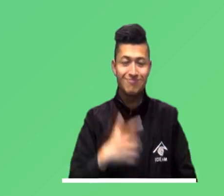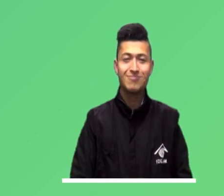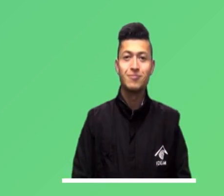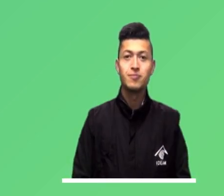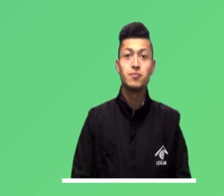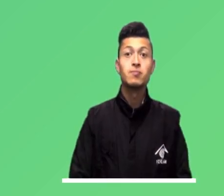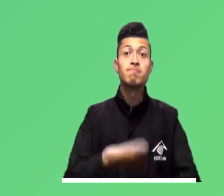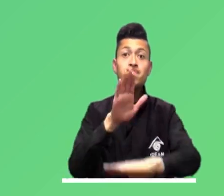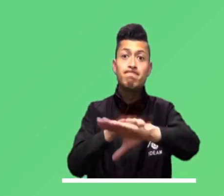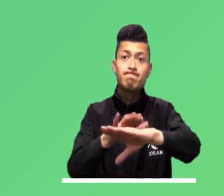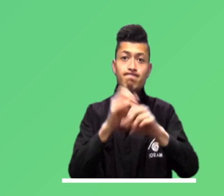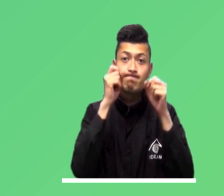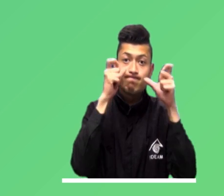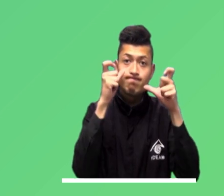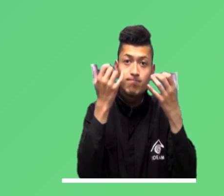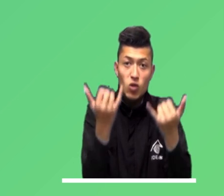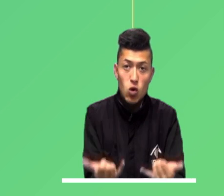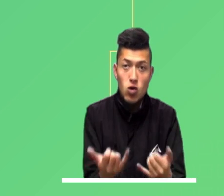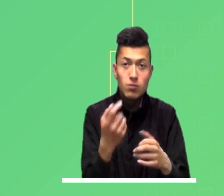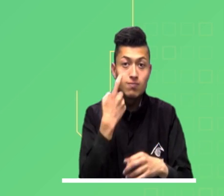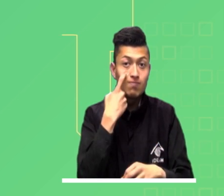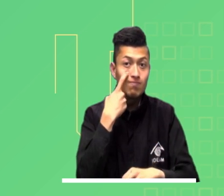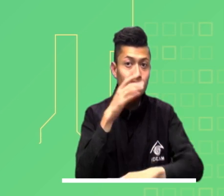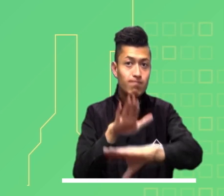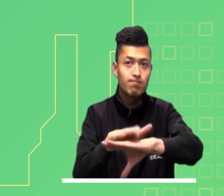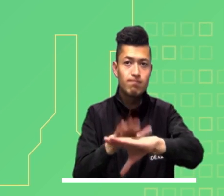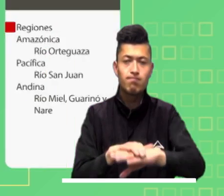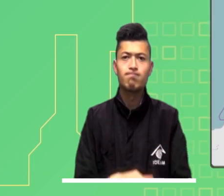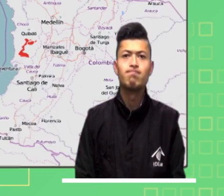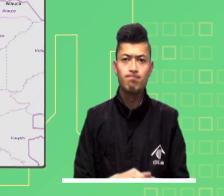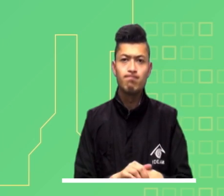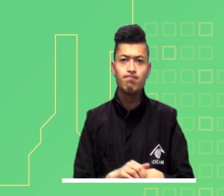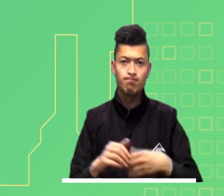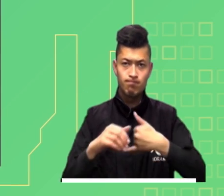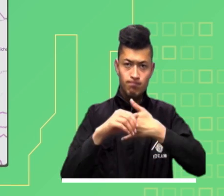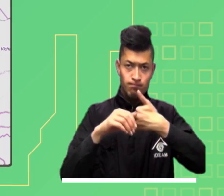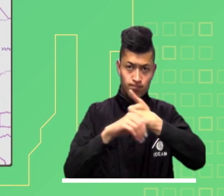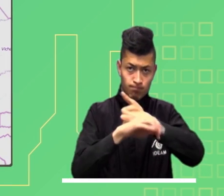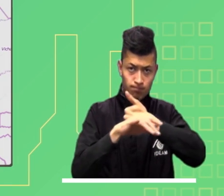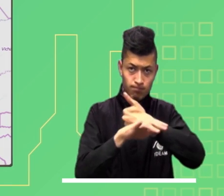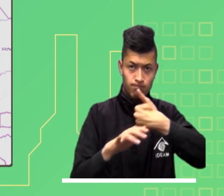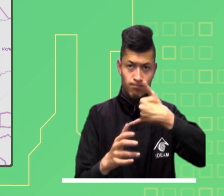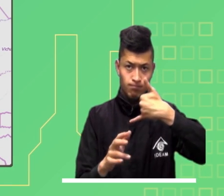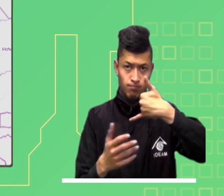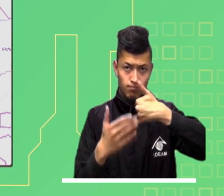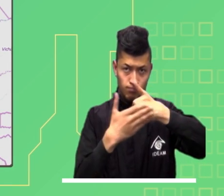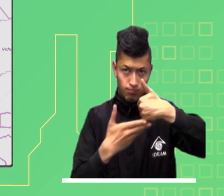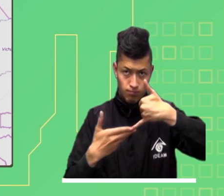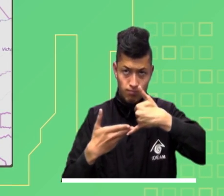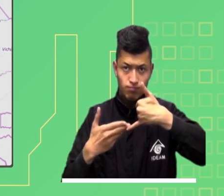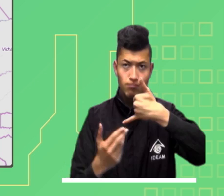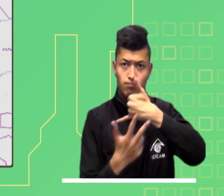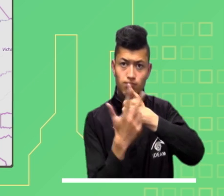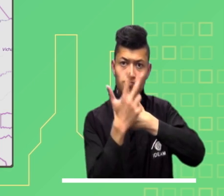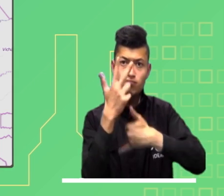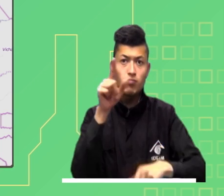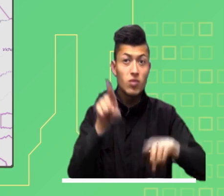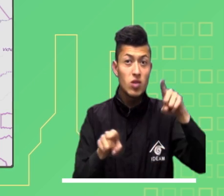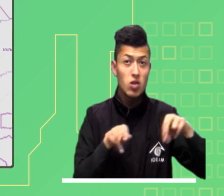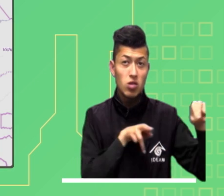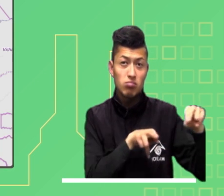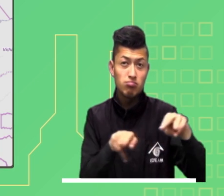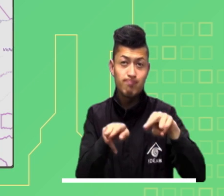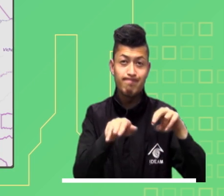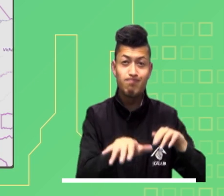ciudad. Mucha atención a las principales alertas para hoy a nivel nacional. Atentos en las regiones Amazónica, Pacífica y Andina por posibles